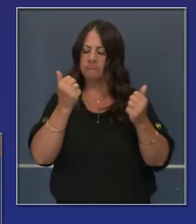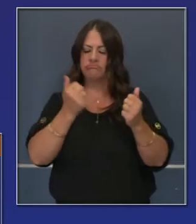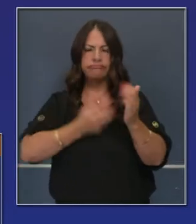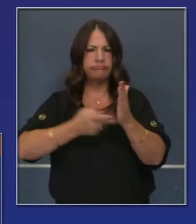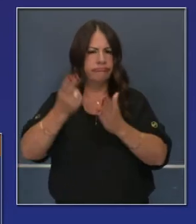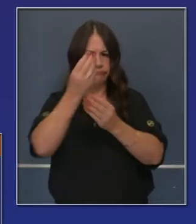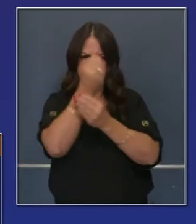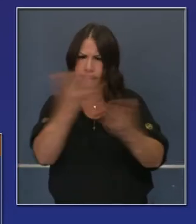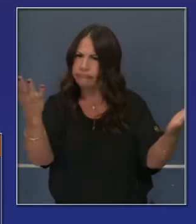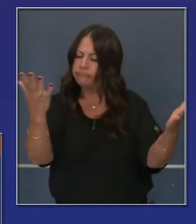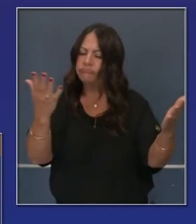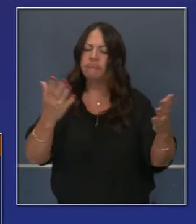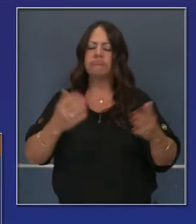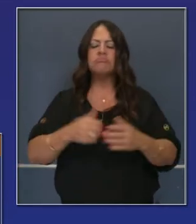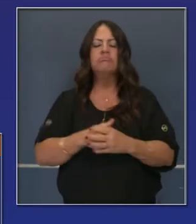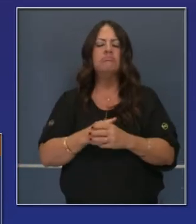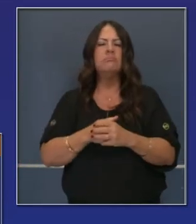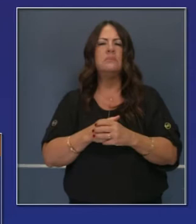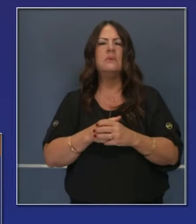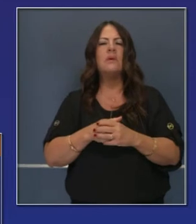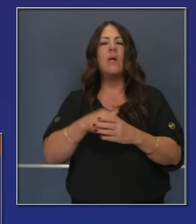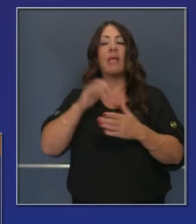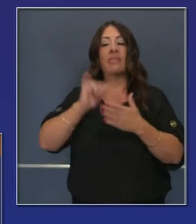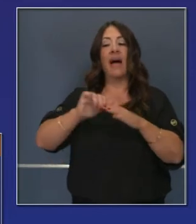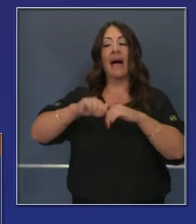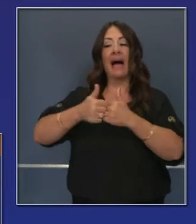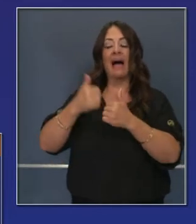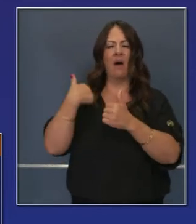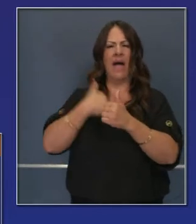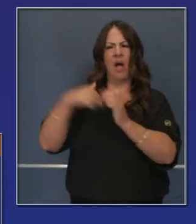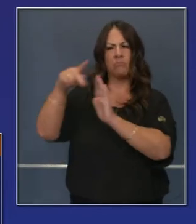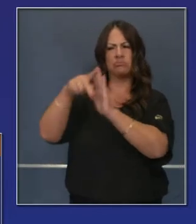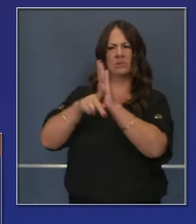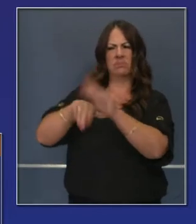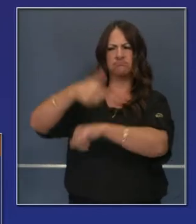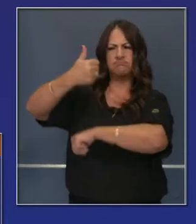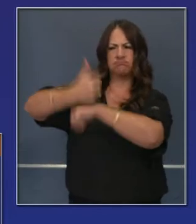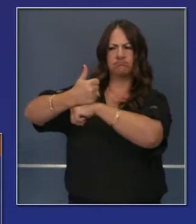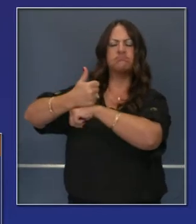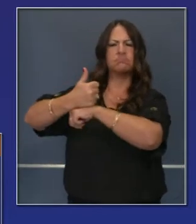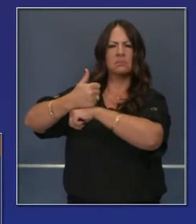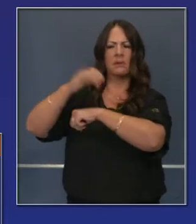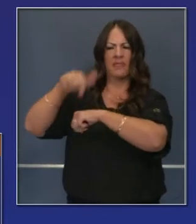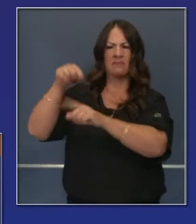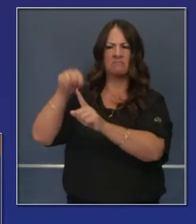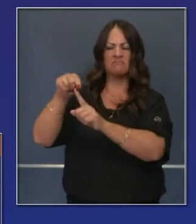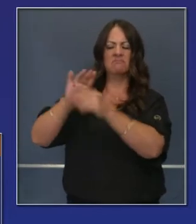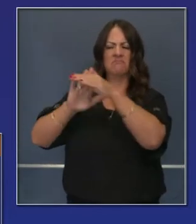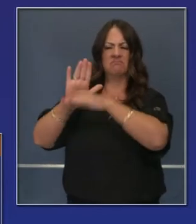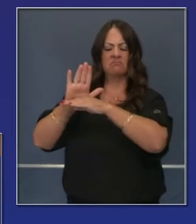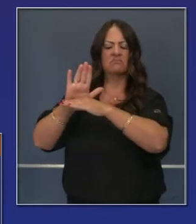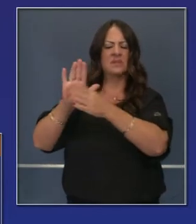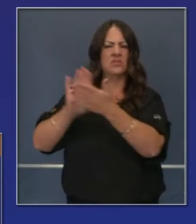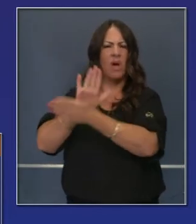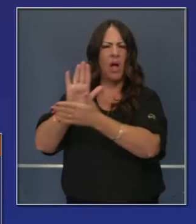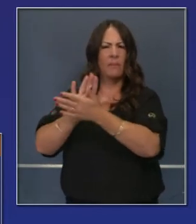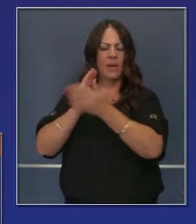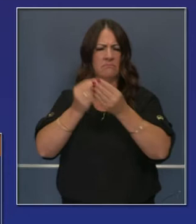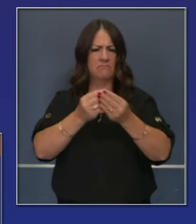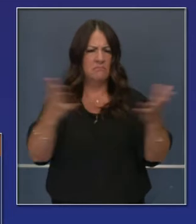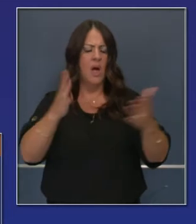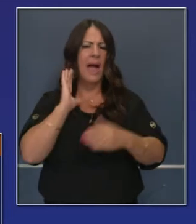Para transparencia total, a través de estos principios que hemos